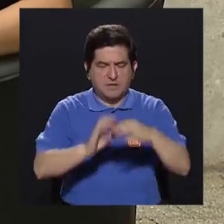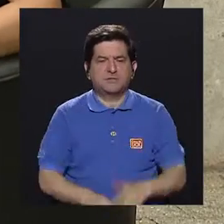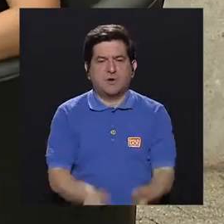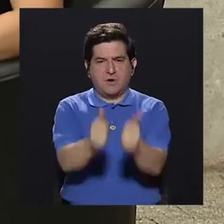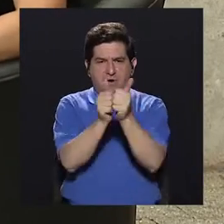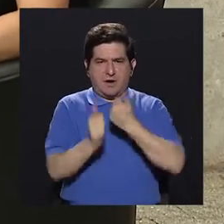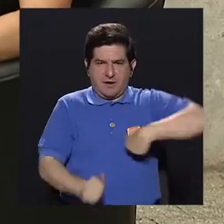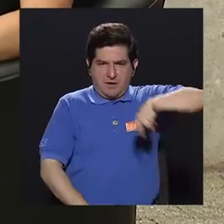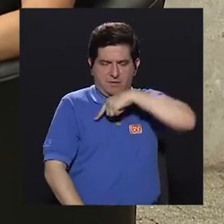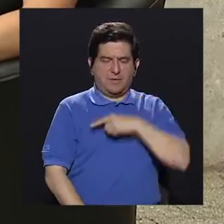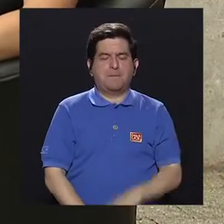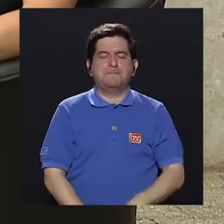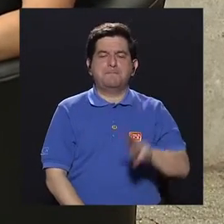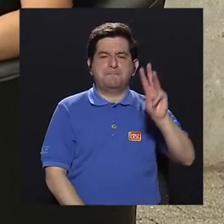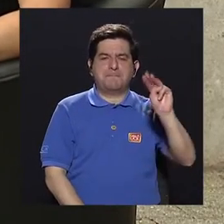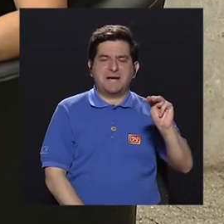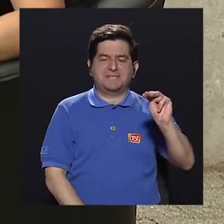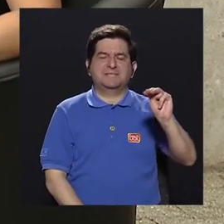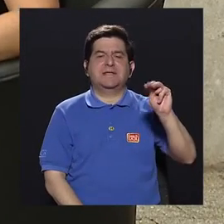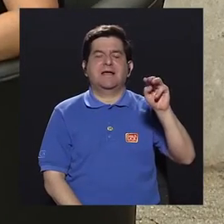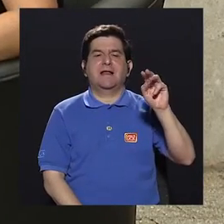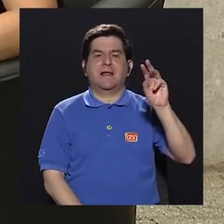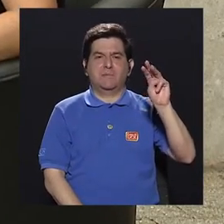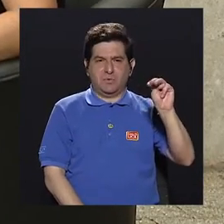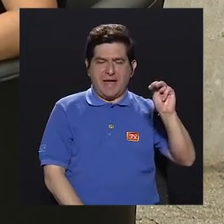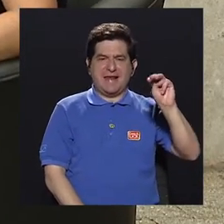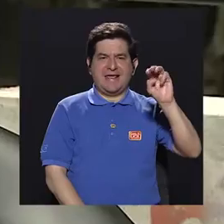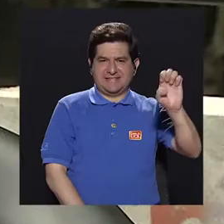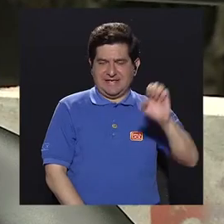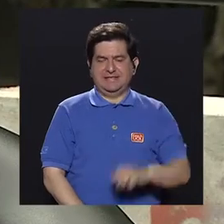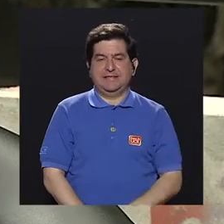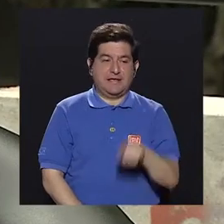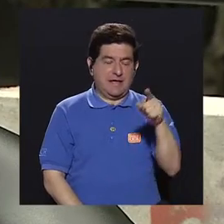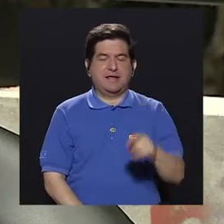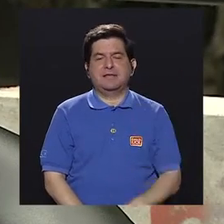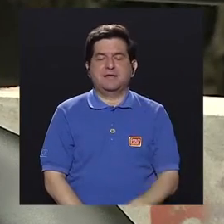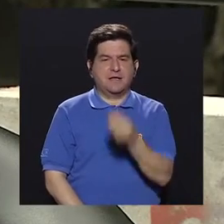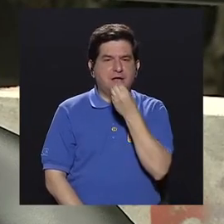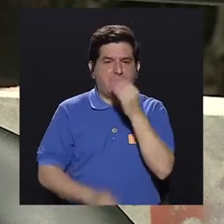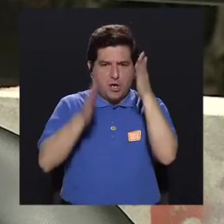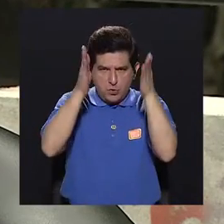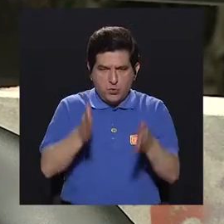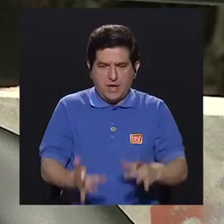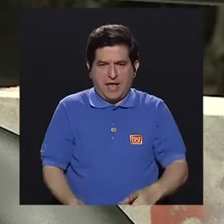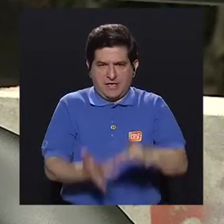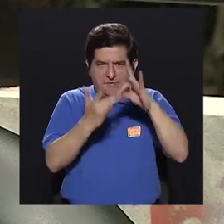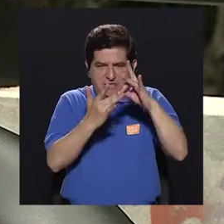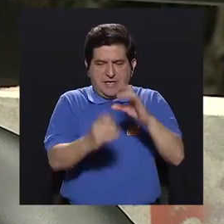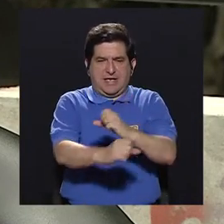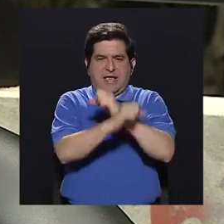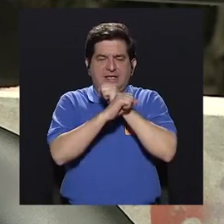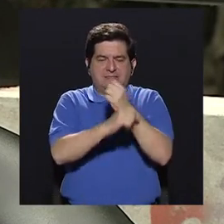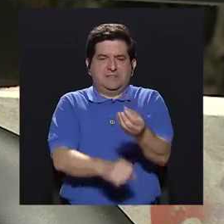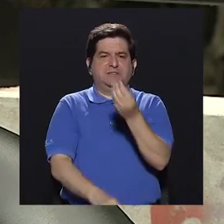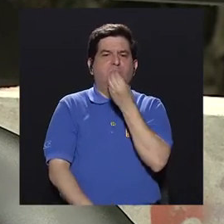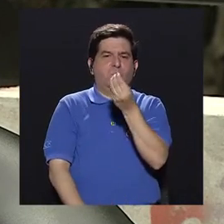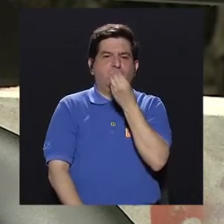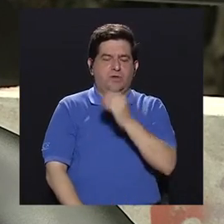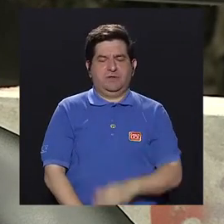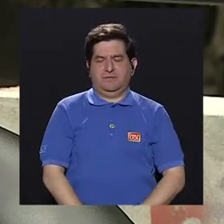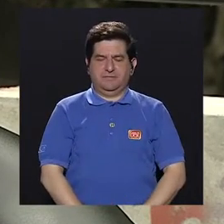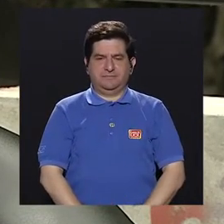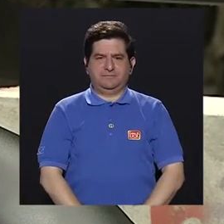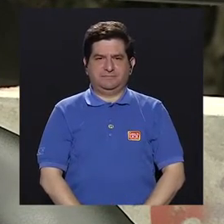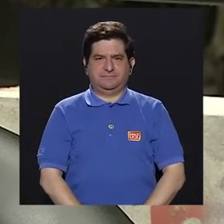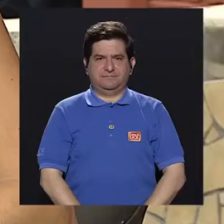Nos acompaña para ello la señora Marcela Dumani Echandi, ella es nutricionista con especialidad en seguridad alimentar